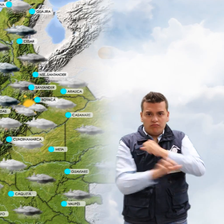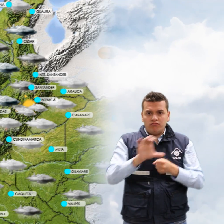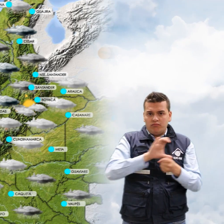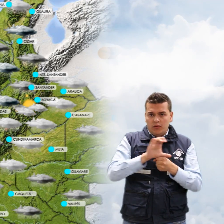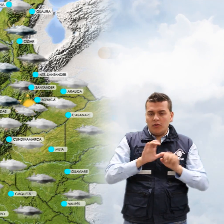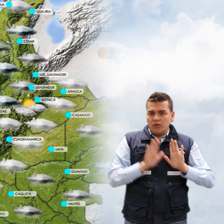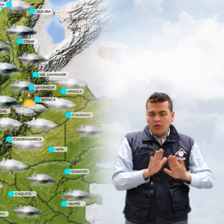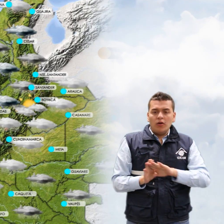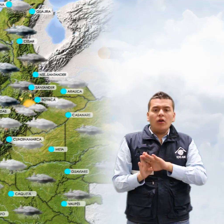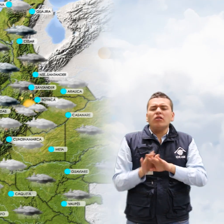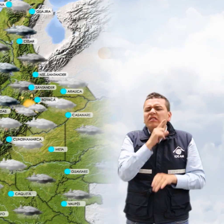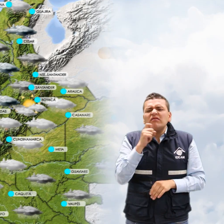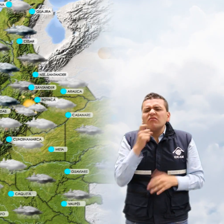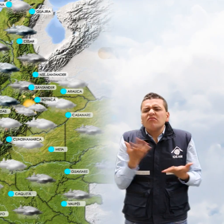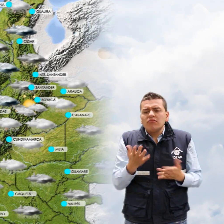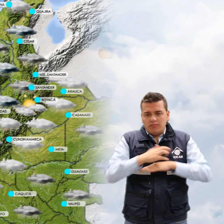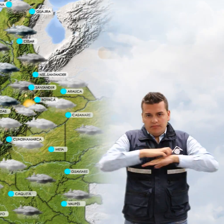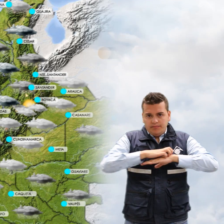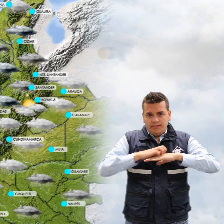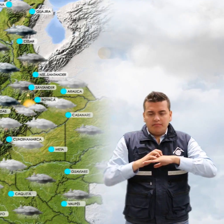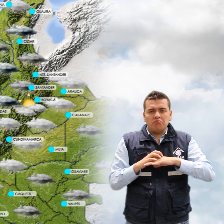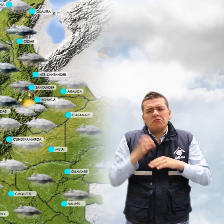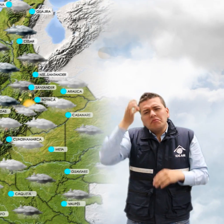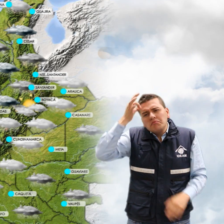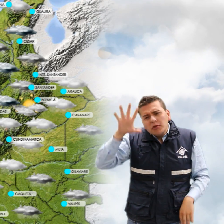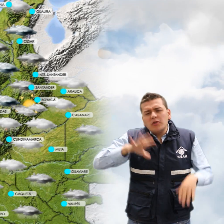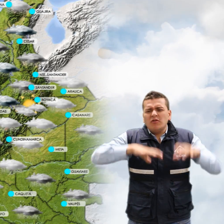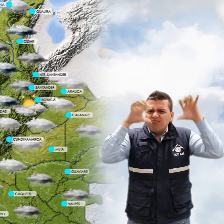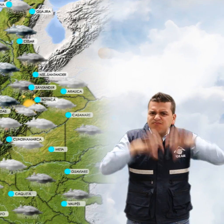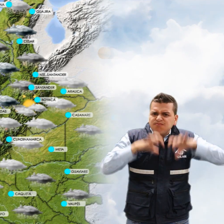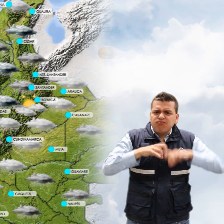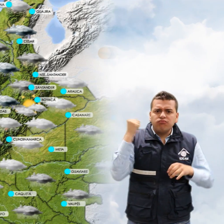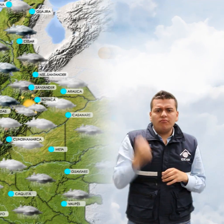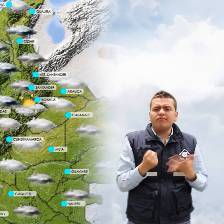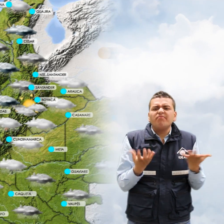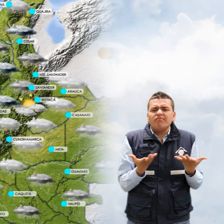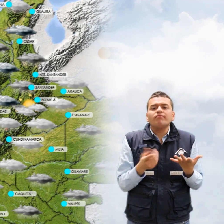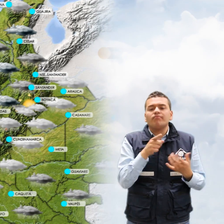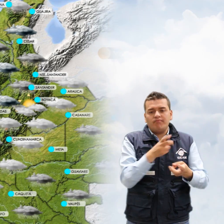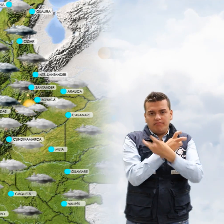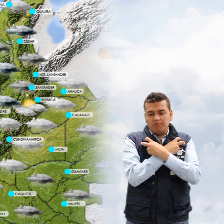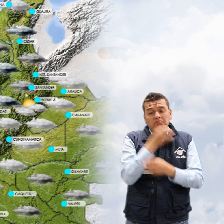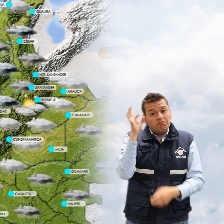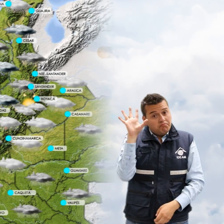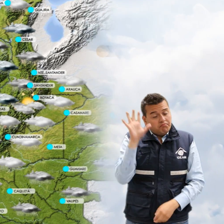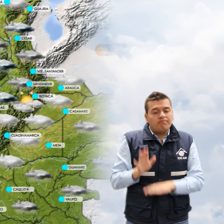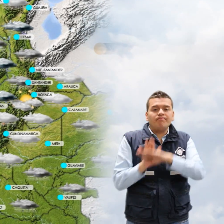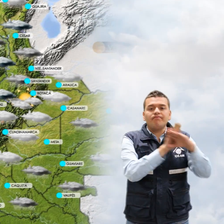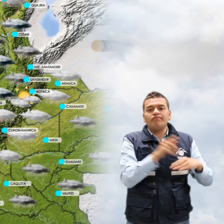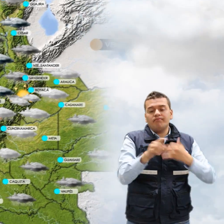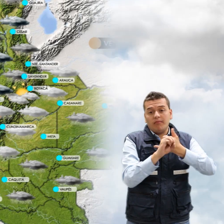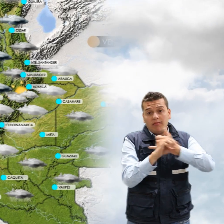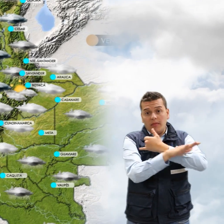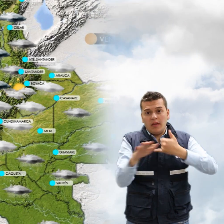Cundinamarca. Condiciones secas en Tolima. No se descartan lluvias fuertes en el departamento del Huila. En la